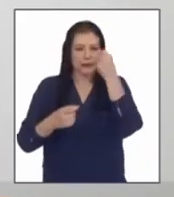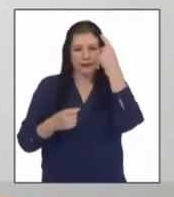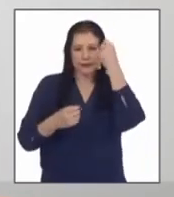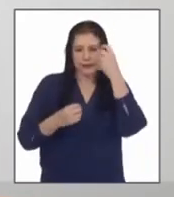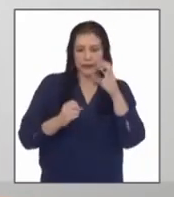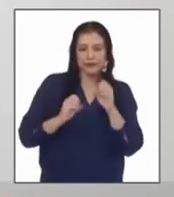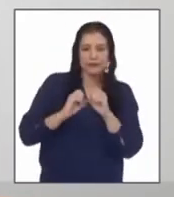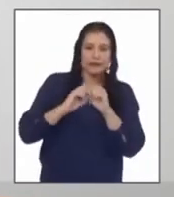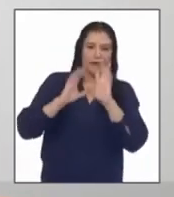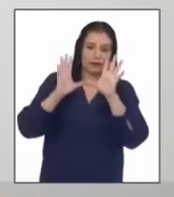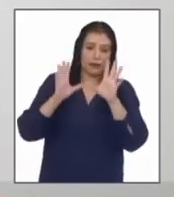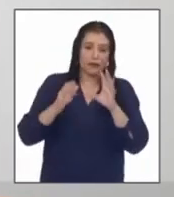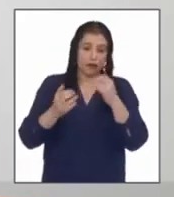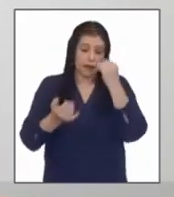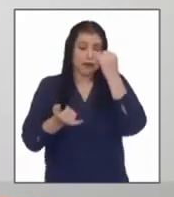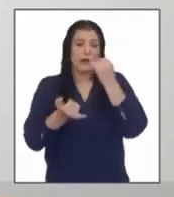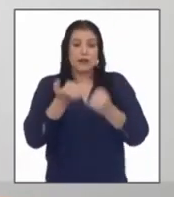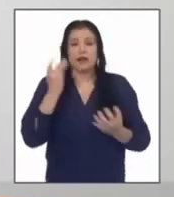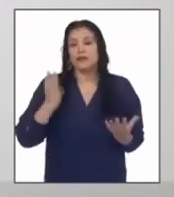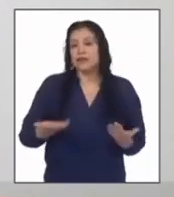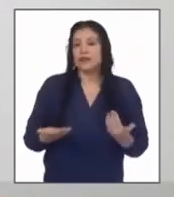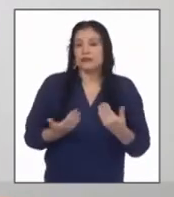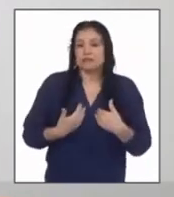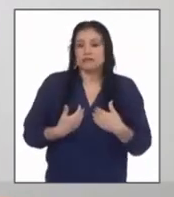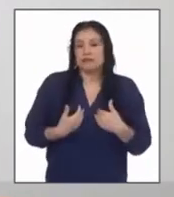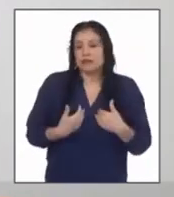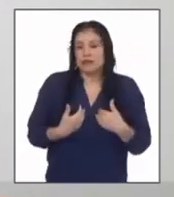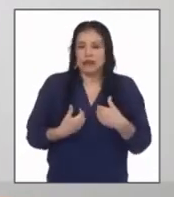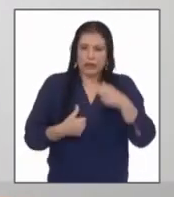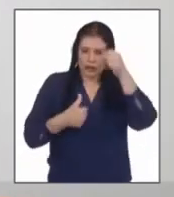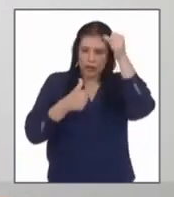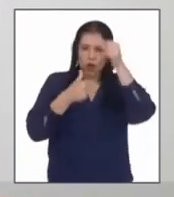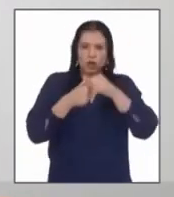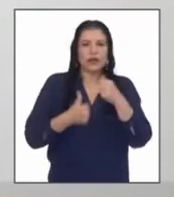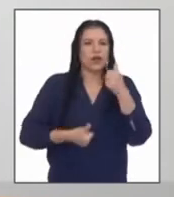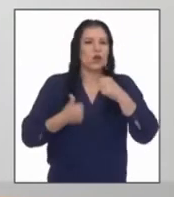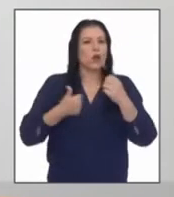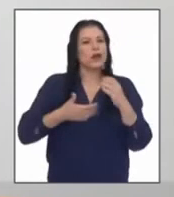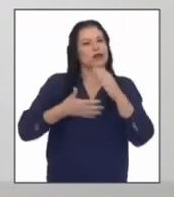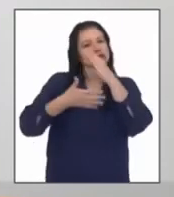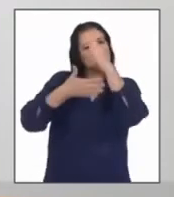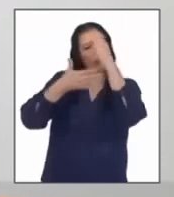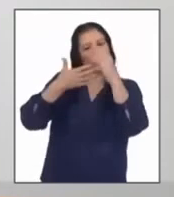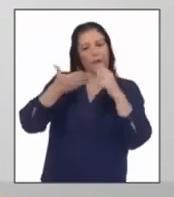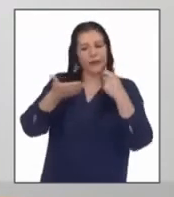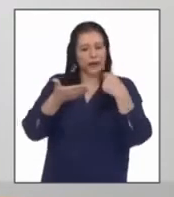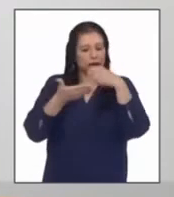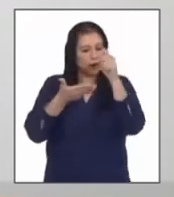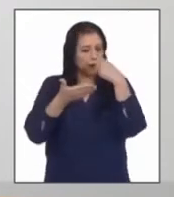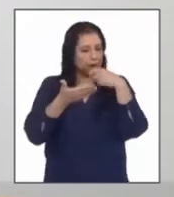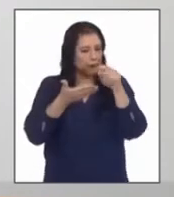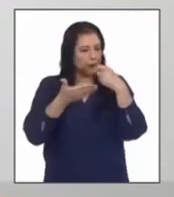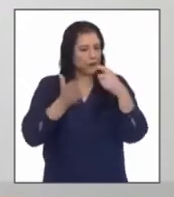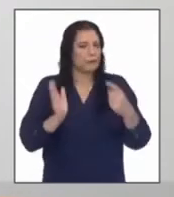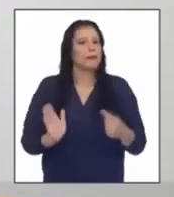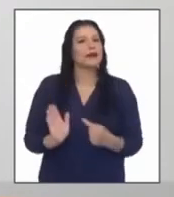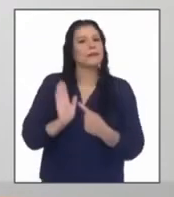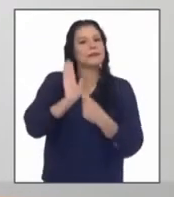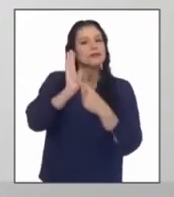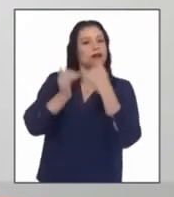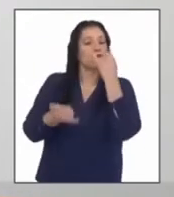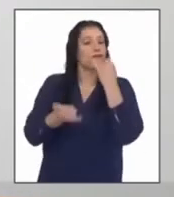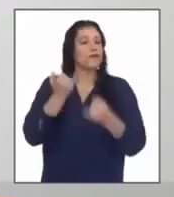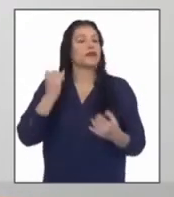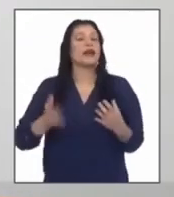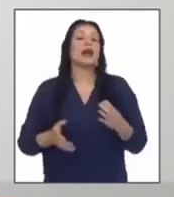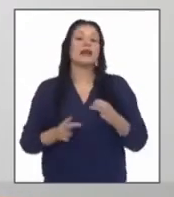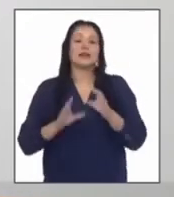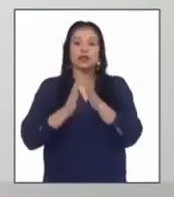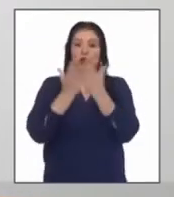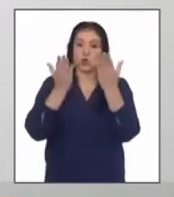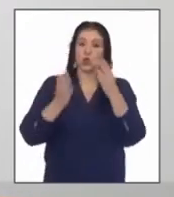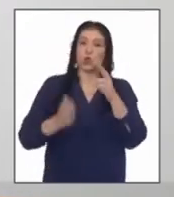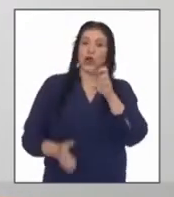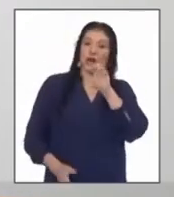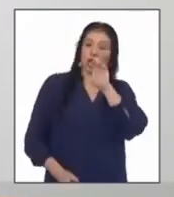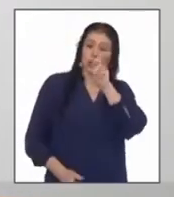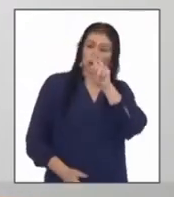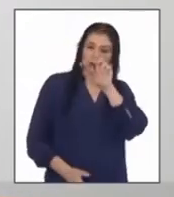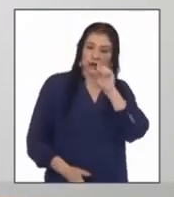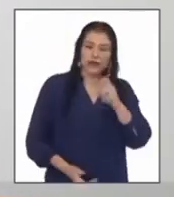finalmente tener en cuenta los criterios de revisión para la presentación final de la crónica